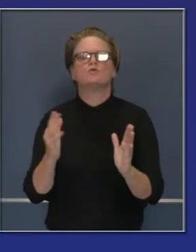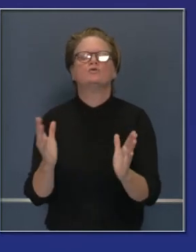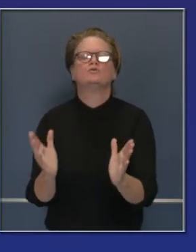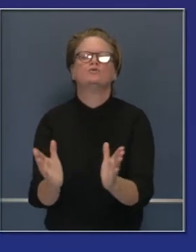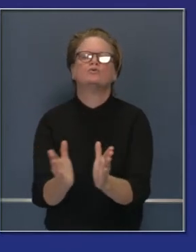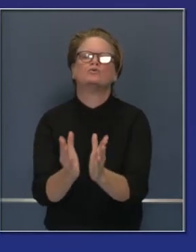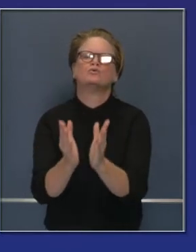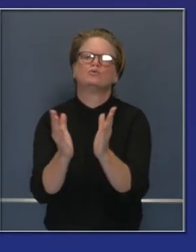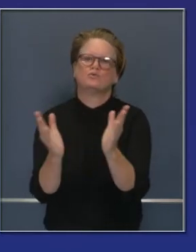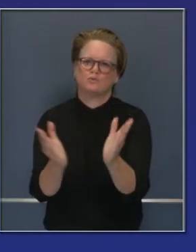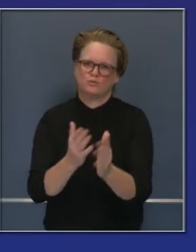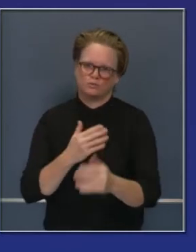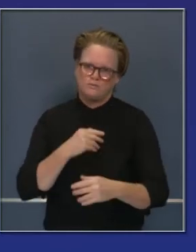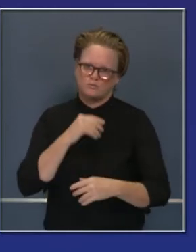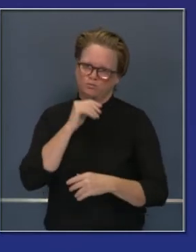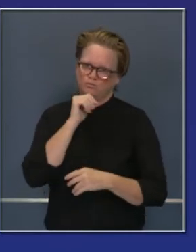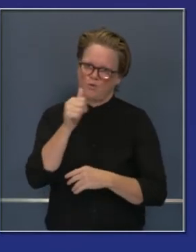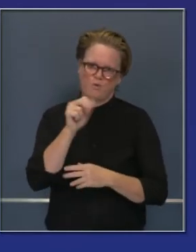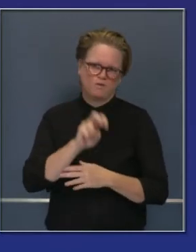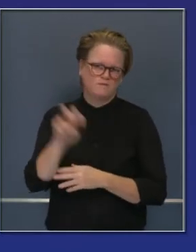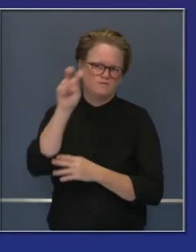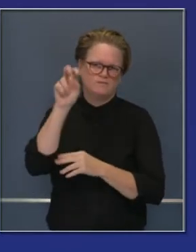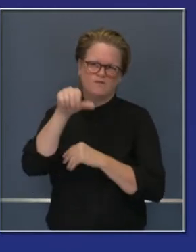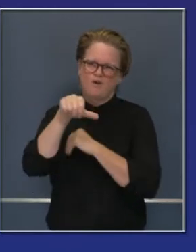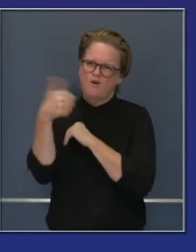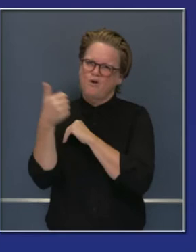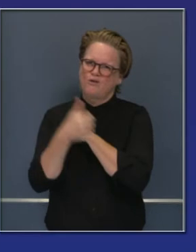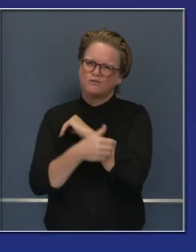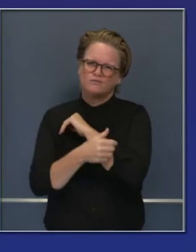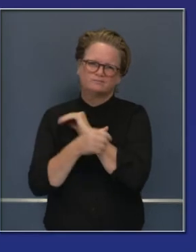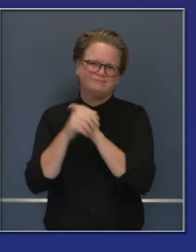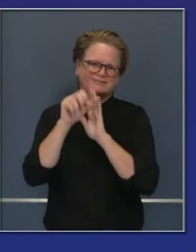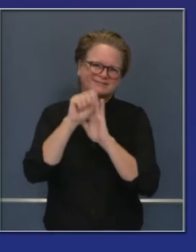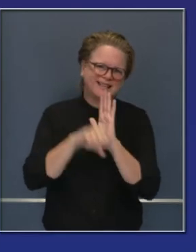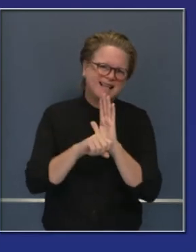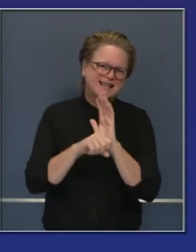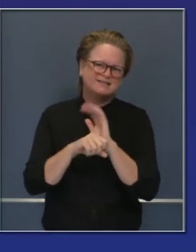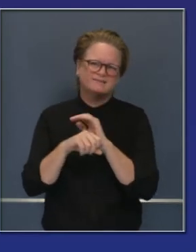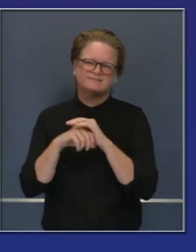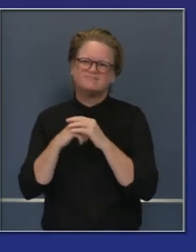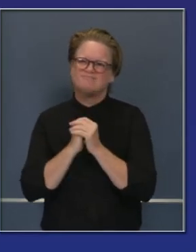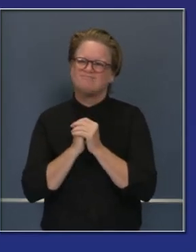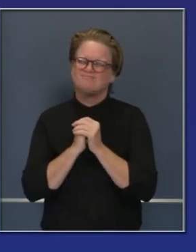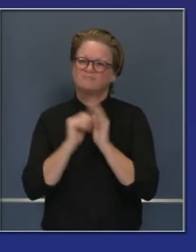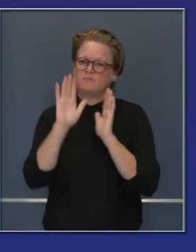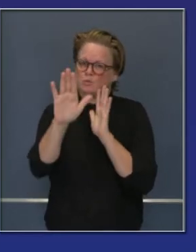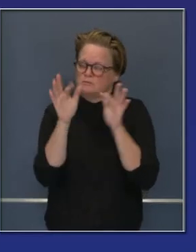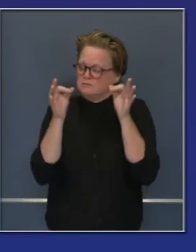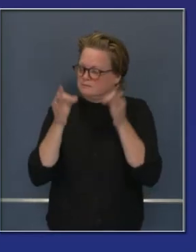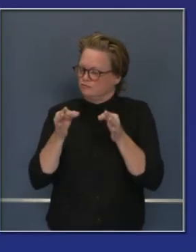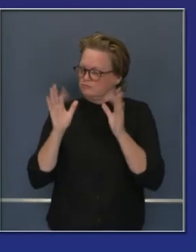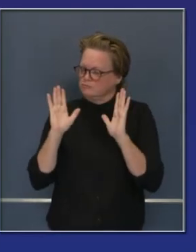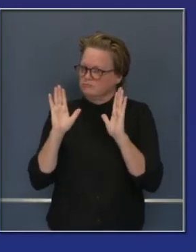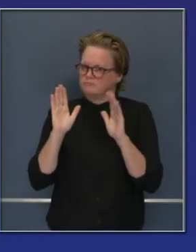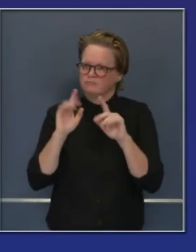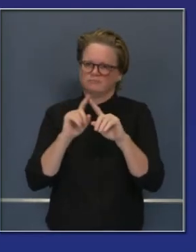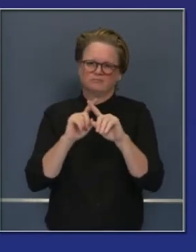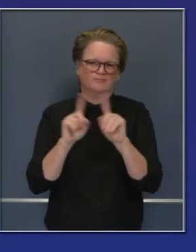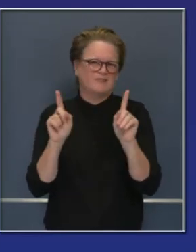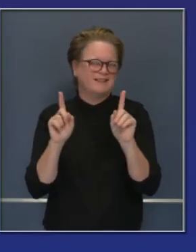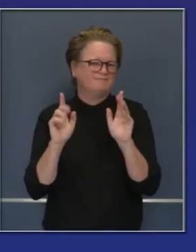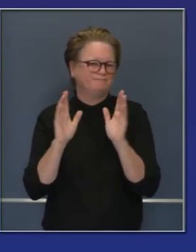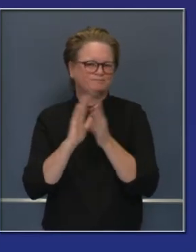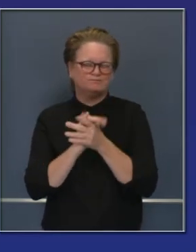desalentar el viaje no necesario fuera del estado. Y pedimos que aquellos que salgan del estado y vuelvan al estado o que tengan